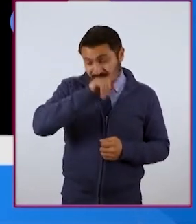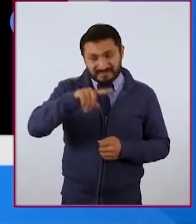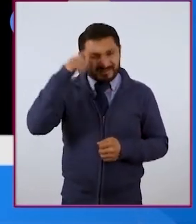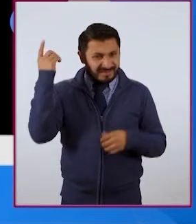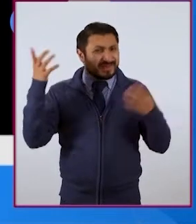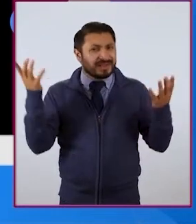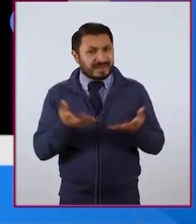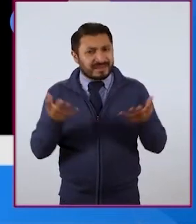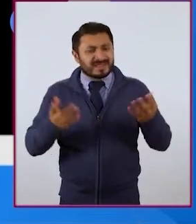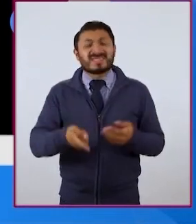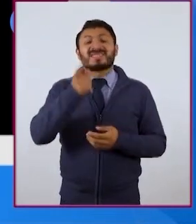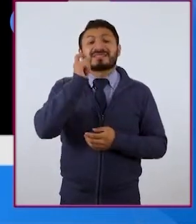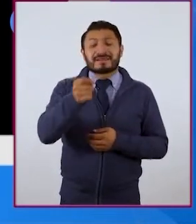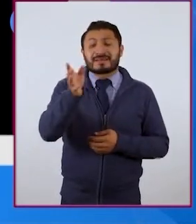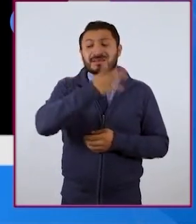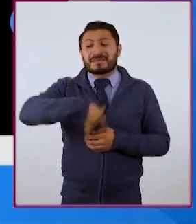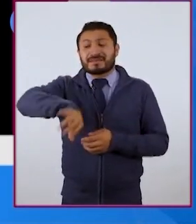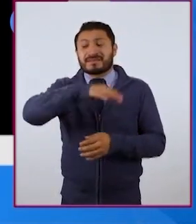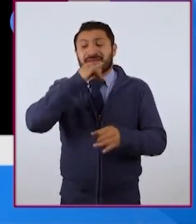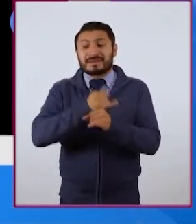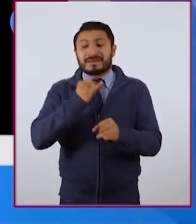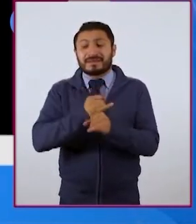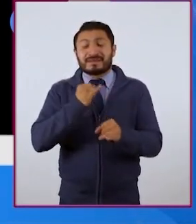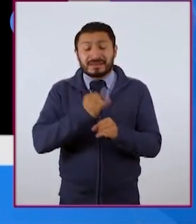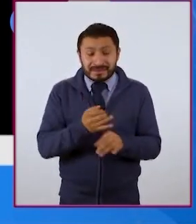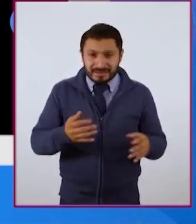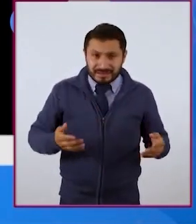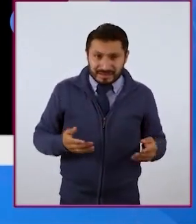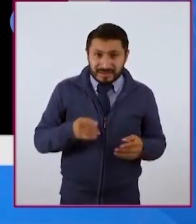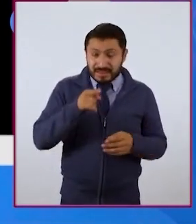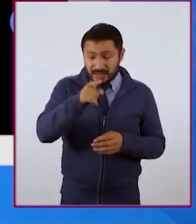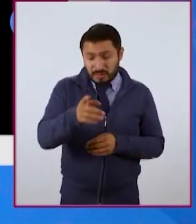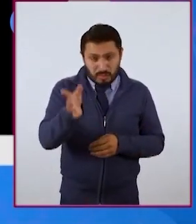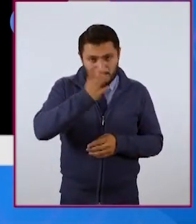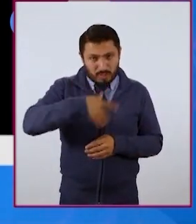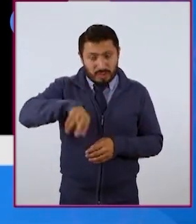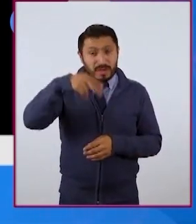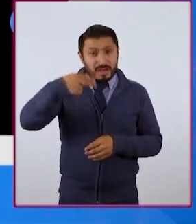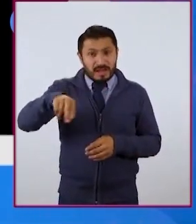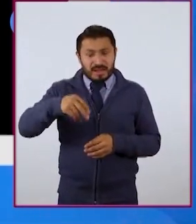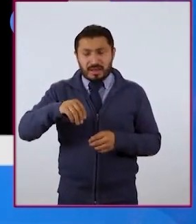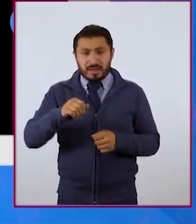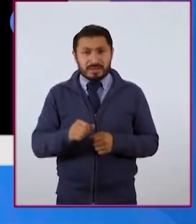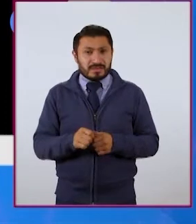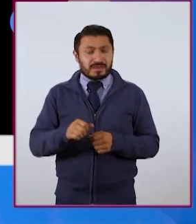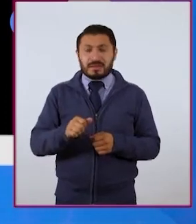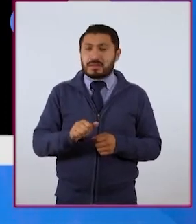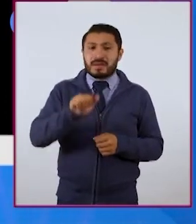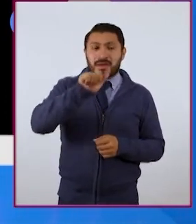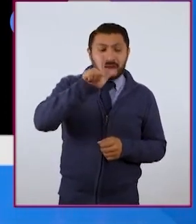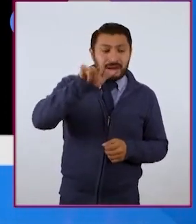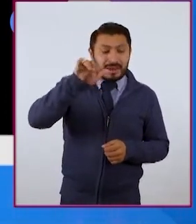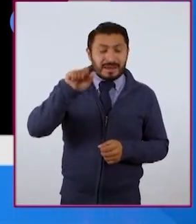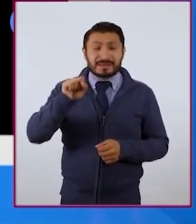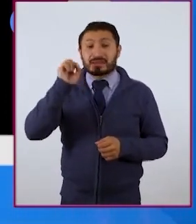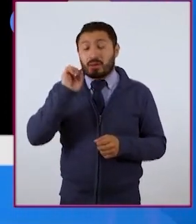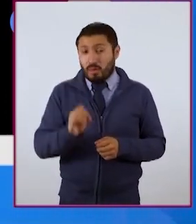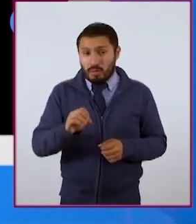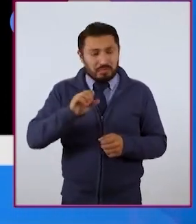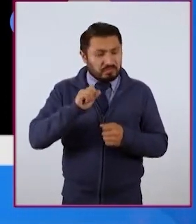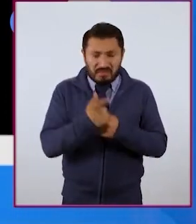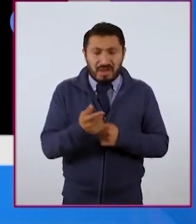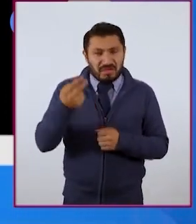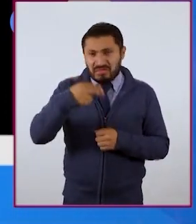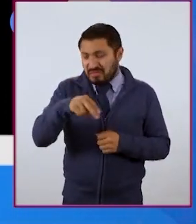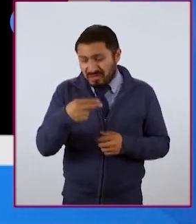de llevar a cabo es que te busques en internet. Búscate con tu nombre o con tu alias o con tu nickname que utilizas en algunas